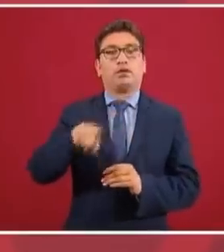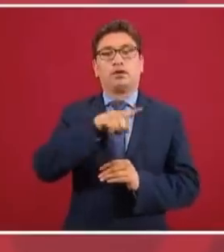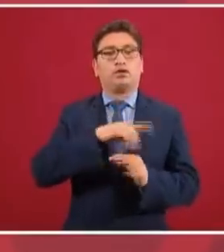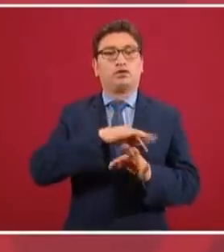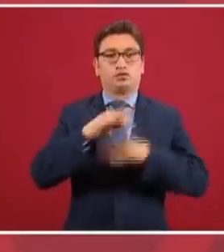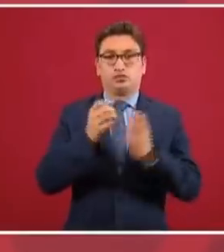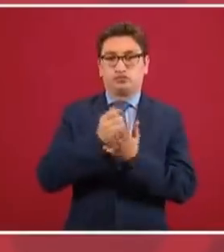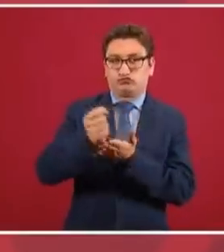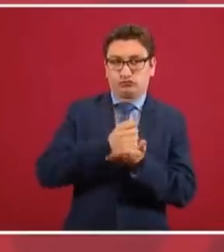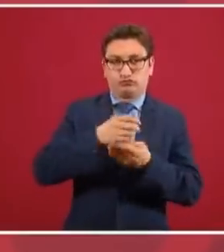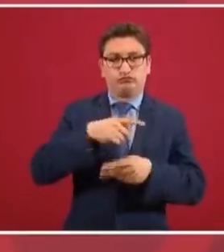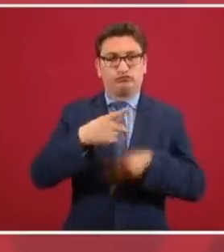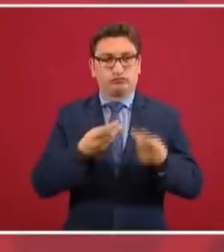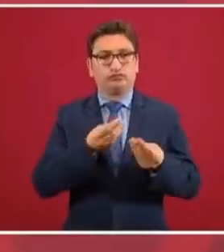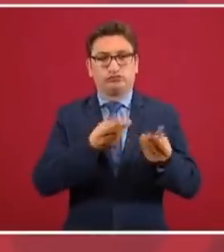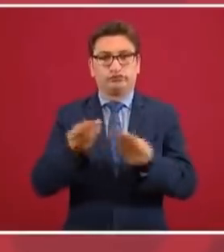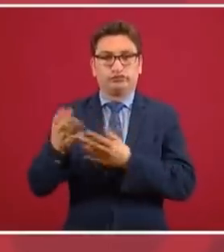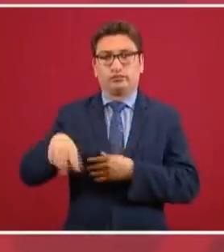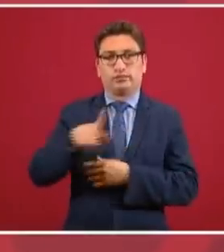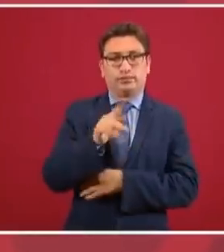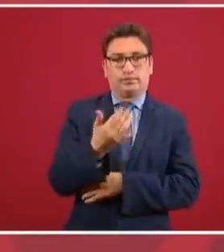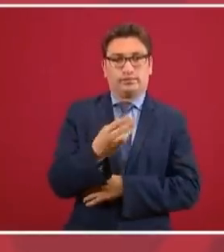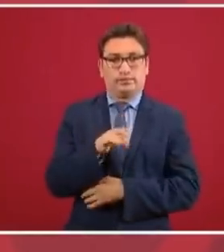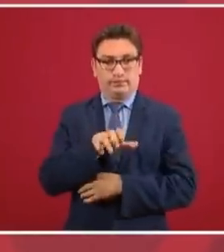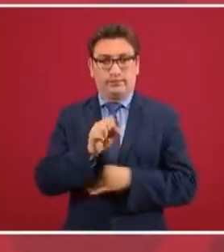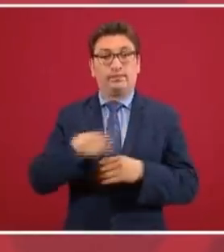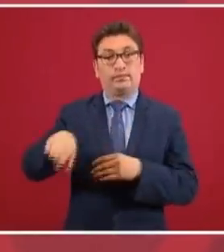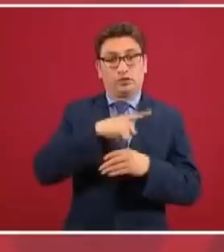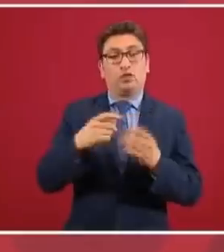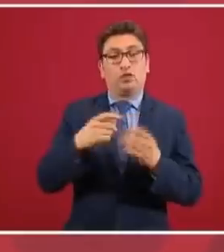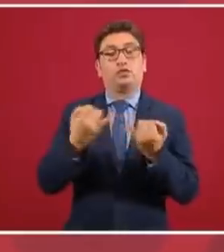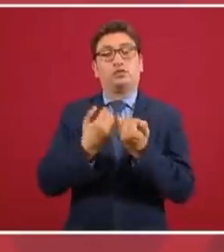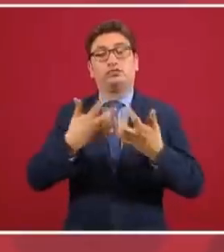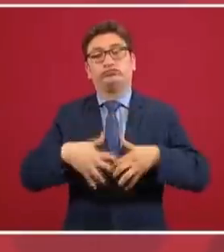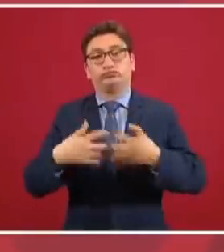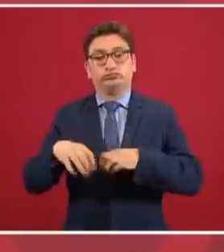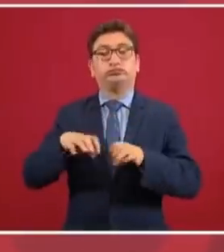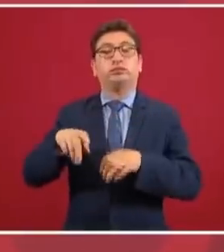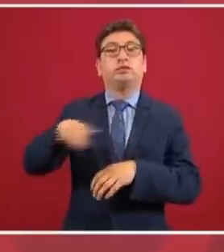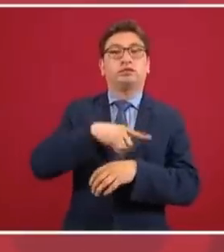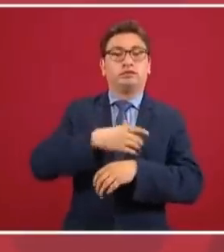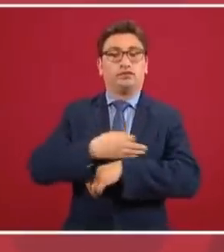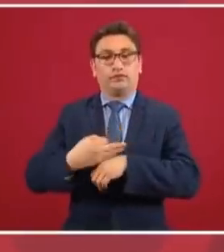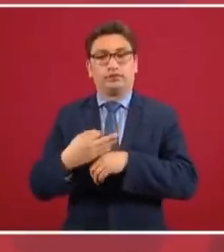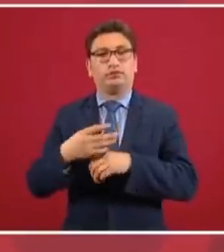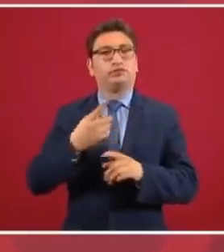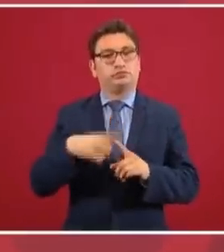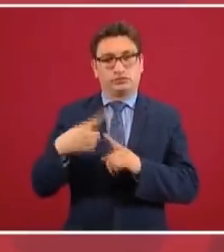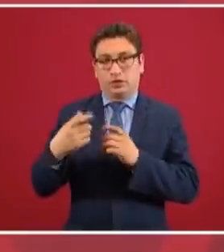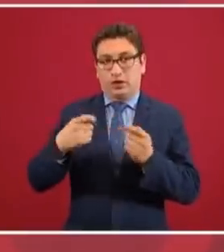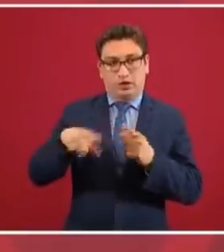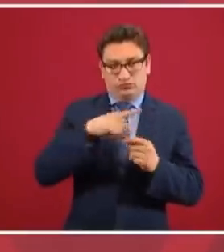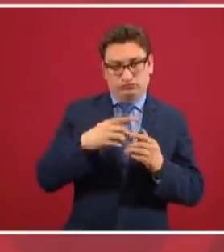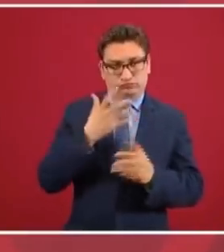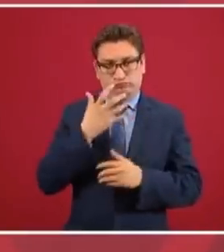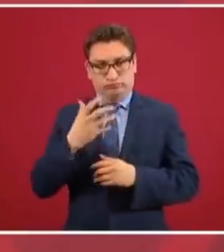a pequeñas empresas familiares, tanto del sector formal de